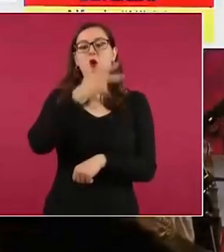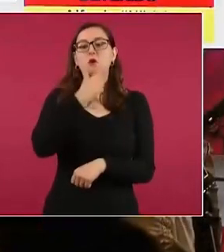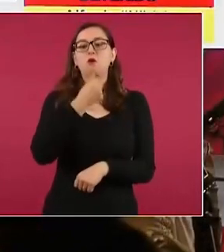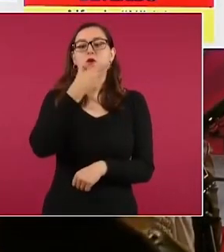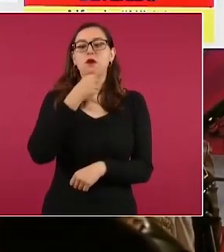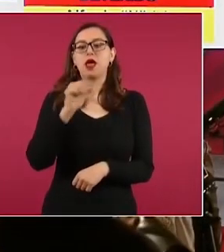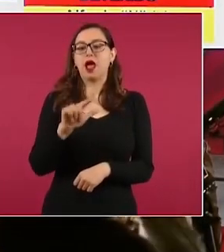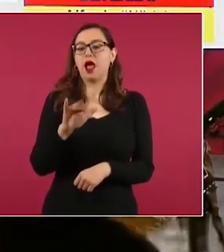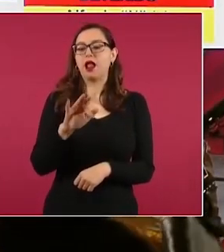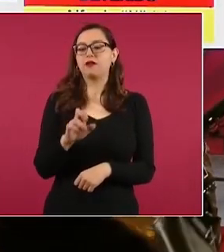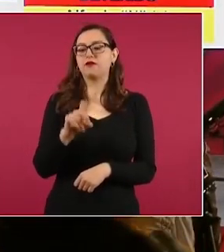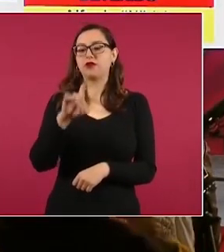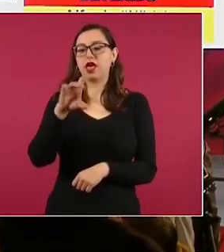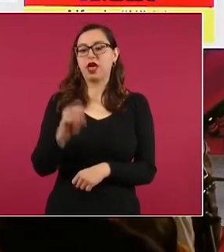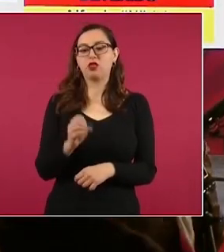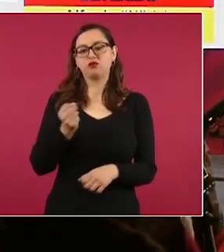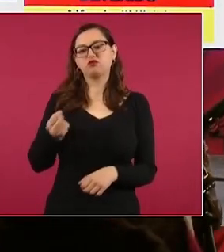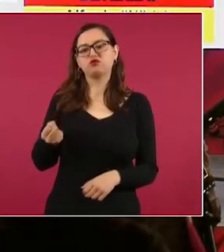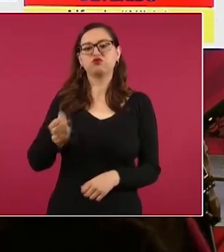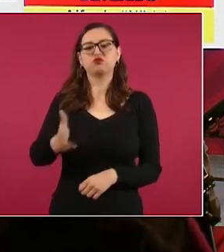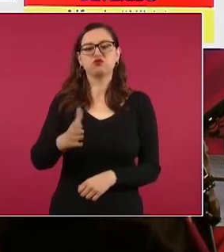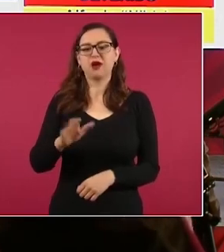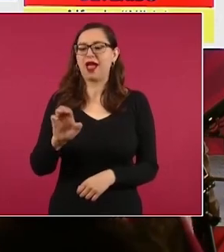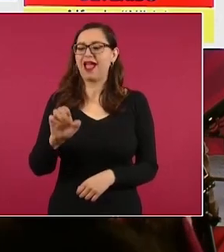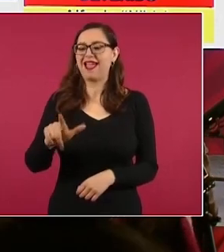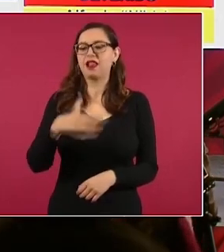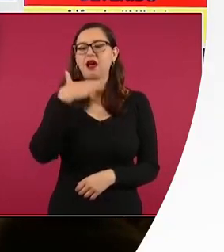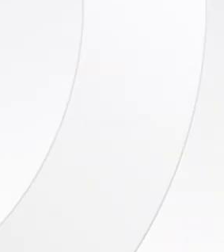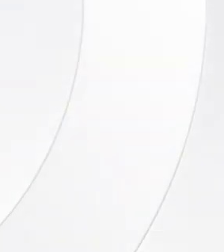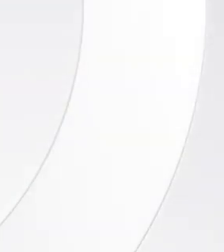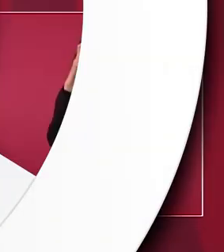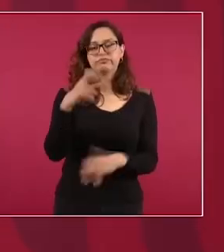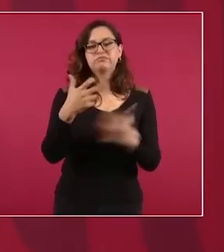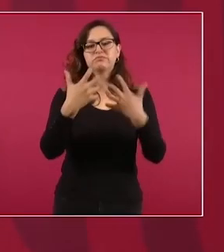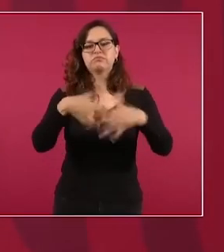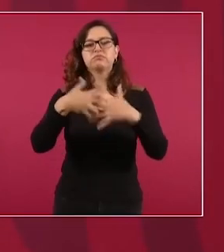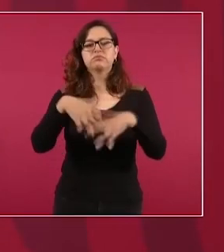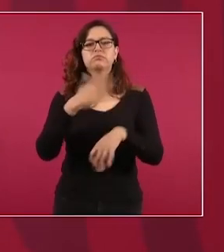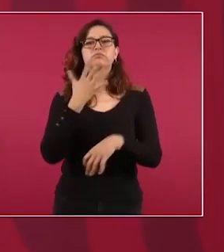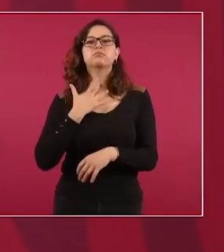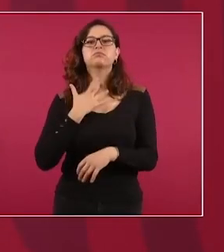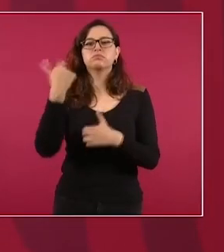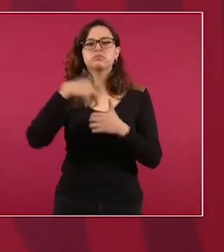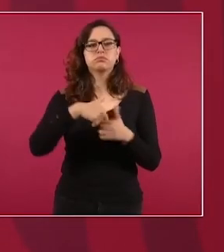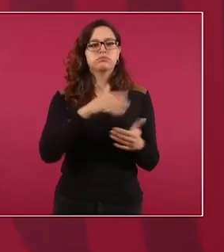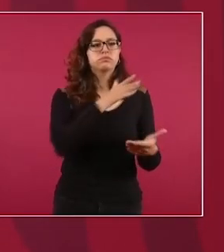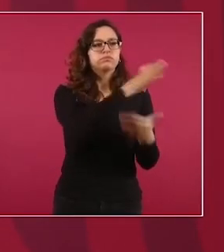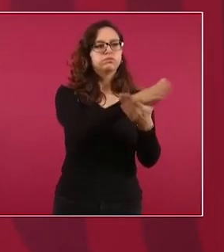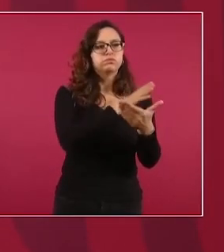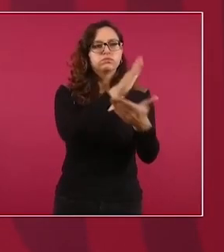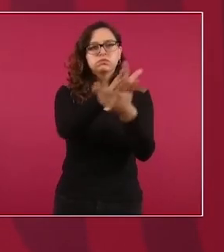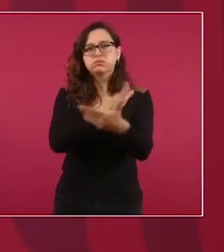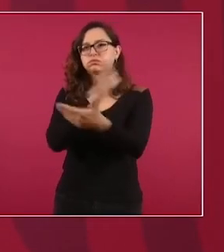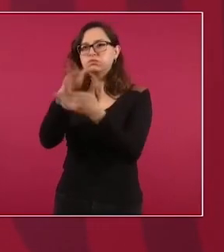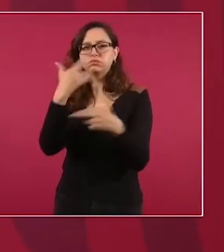principal generador de violencia de San Luis Potosí buenas noticias